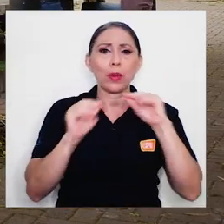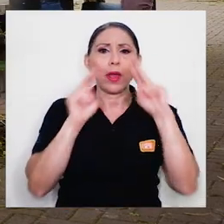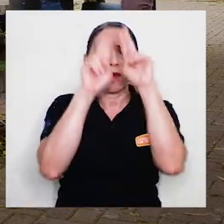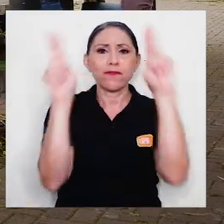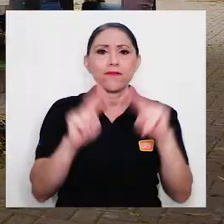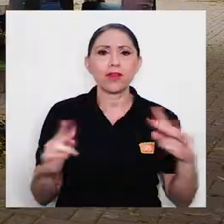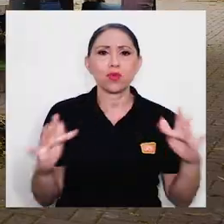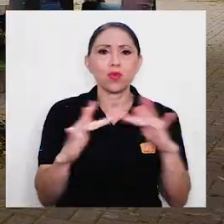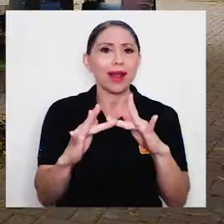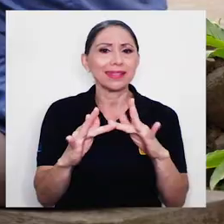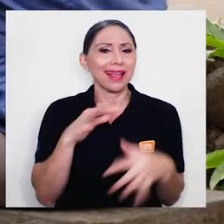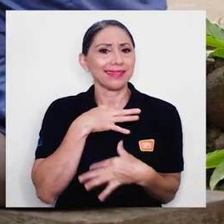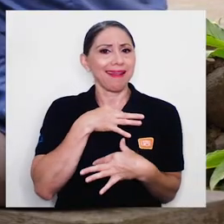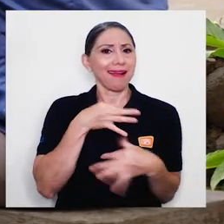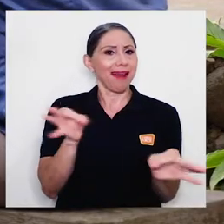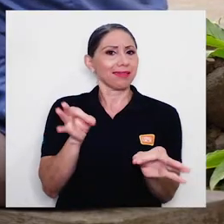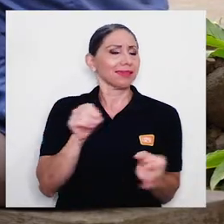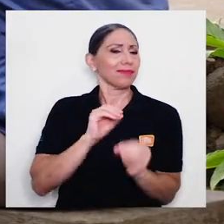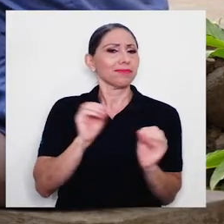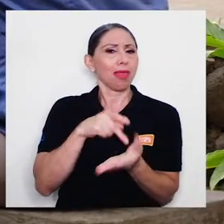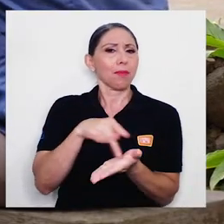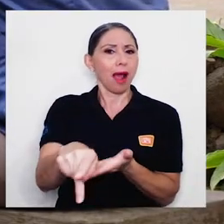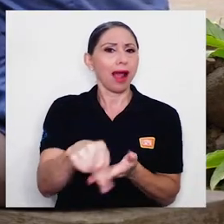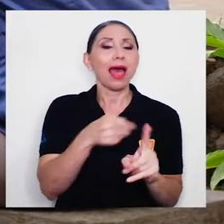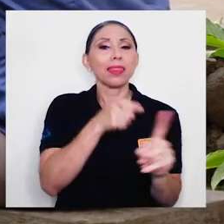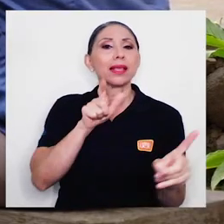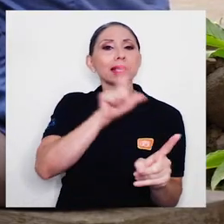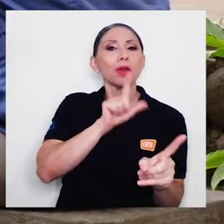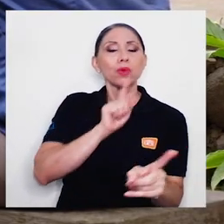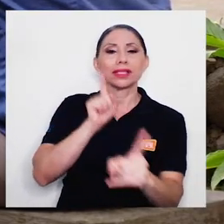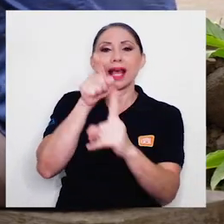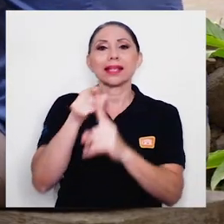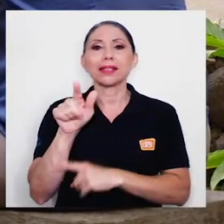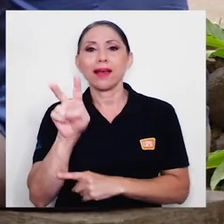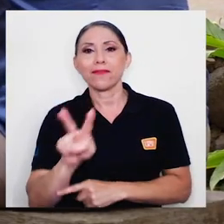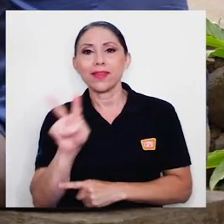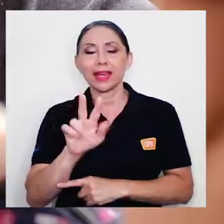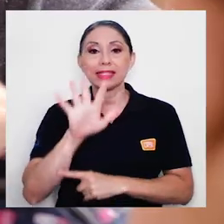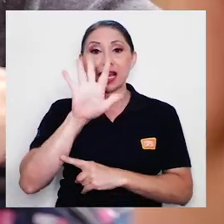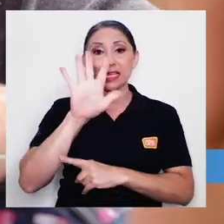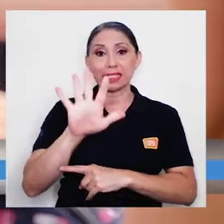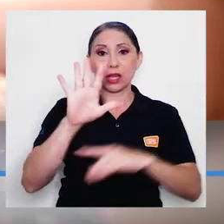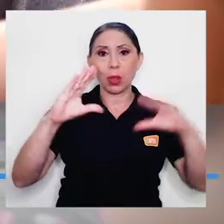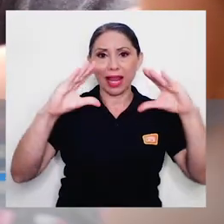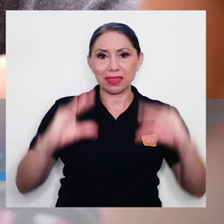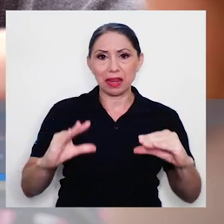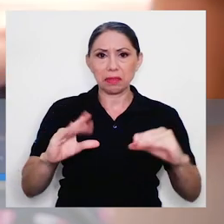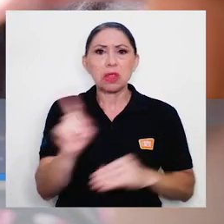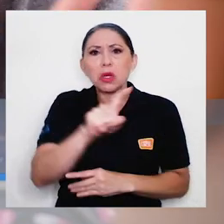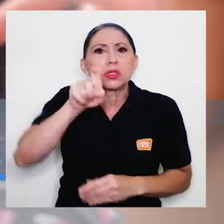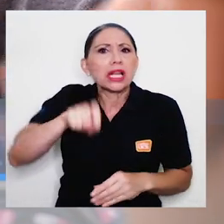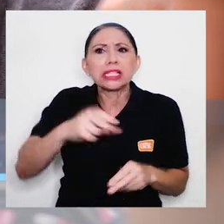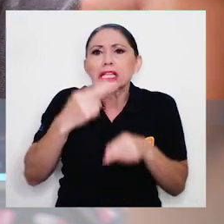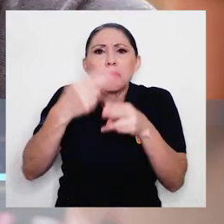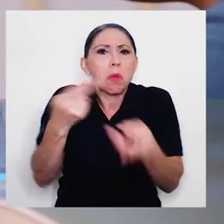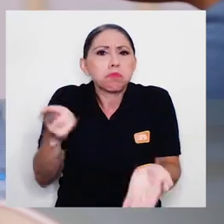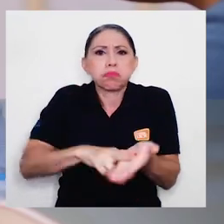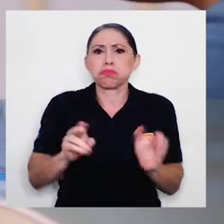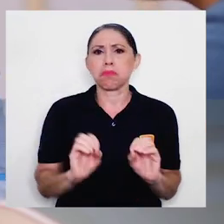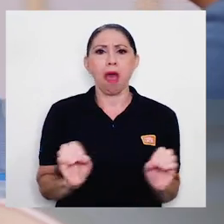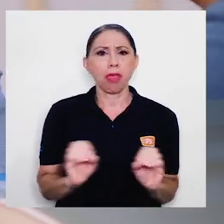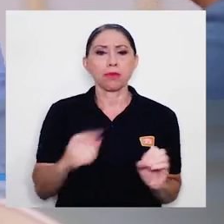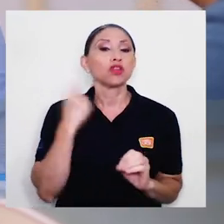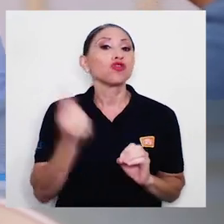completamente gratuitas. Se impartirán de lunes a viernes a las cinco de la tarde. No se necesita ningún tipo de inscripción.